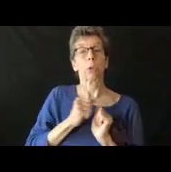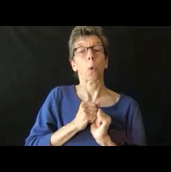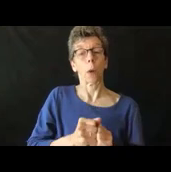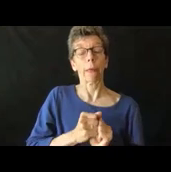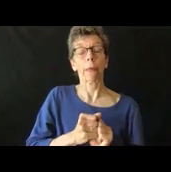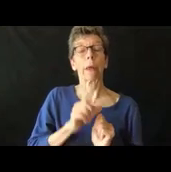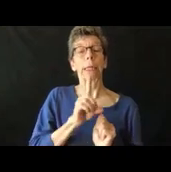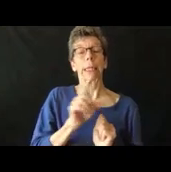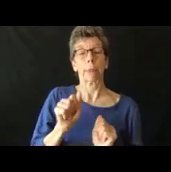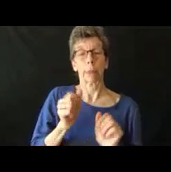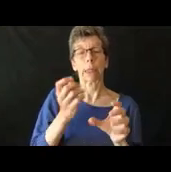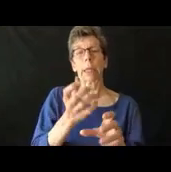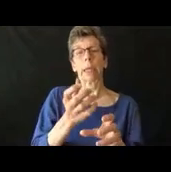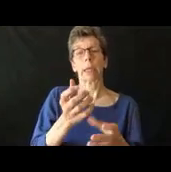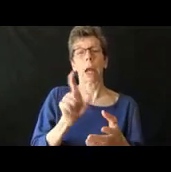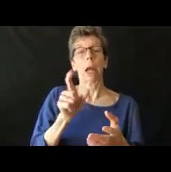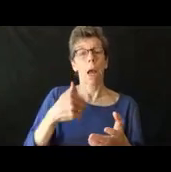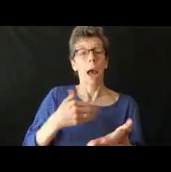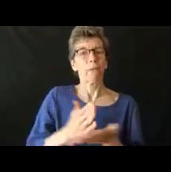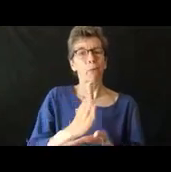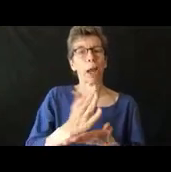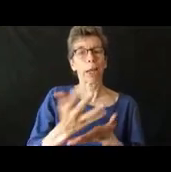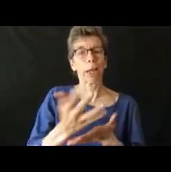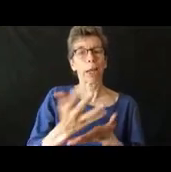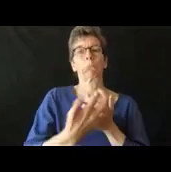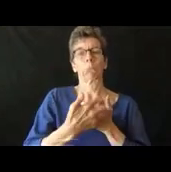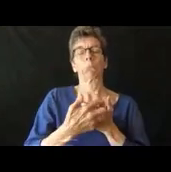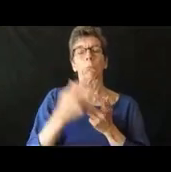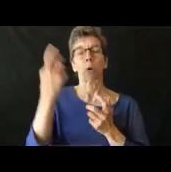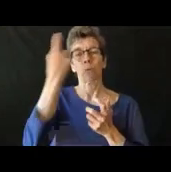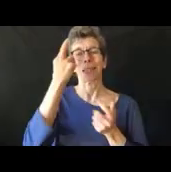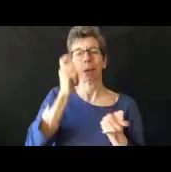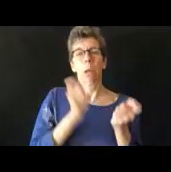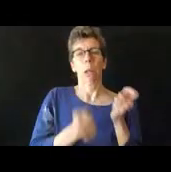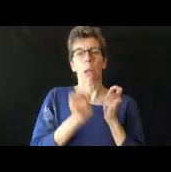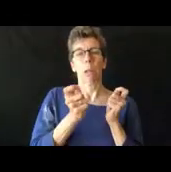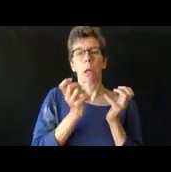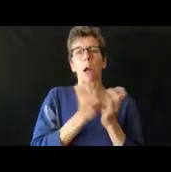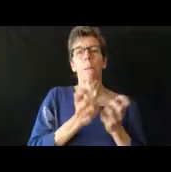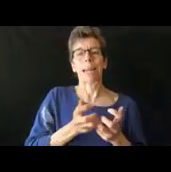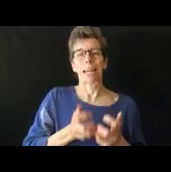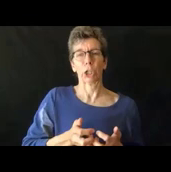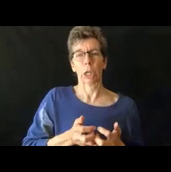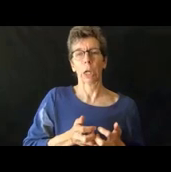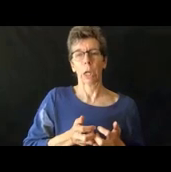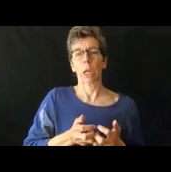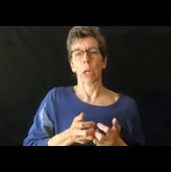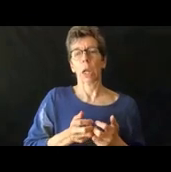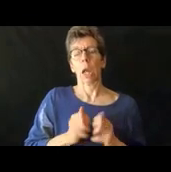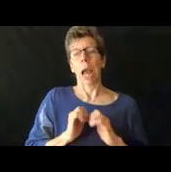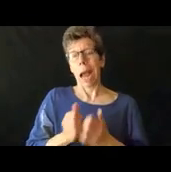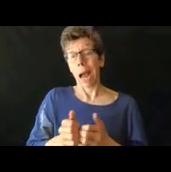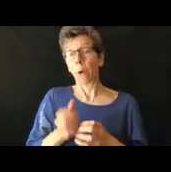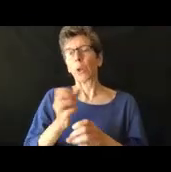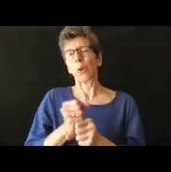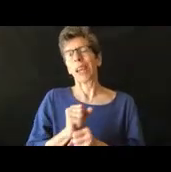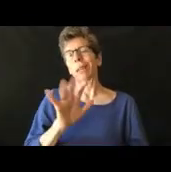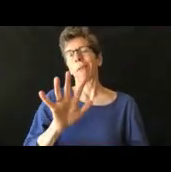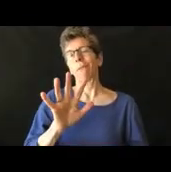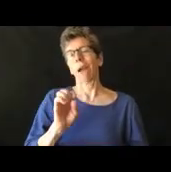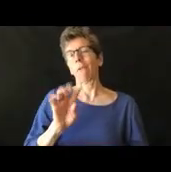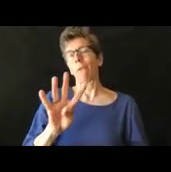deben de tener adaptaciones razonables. Y después tenemos ahí el plan 504 y adaptaciones